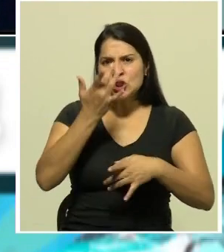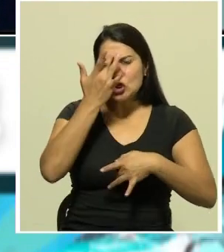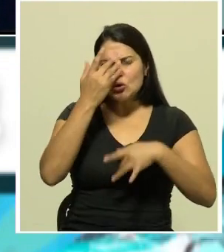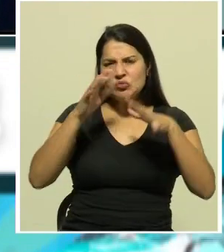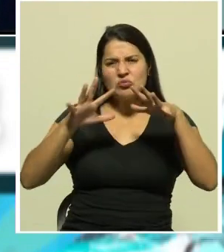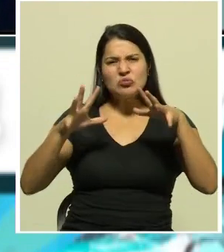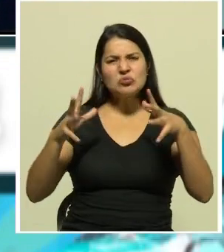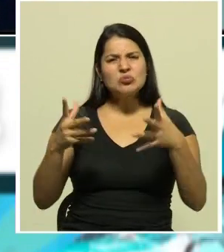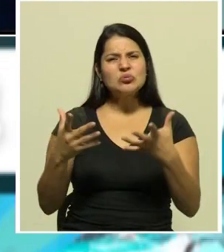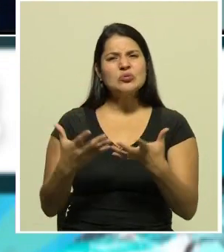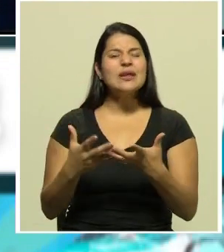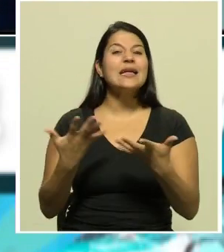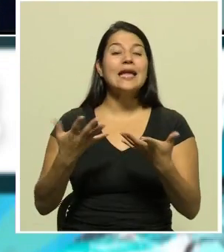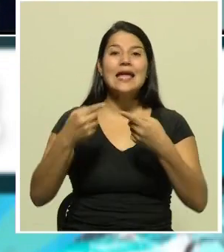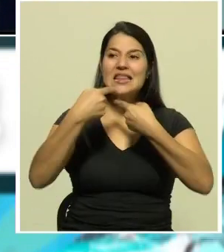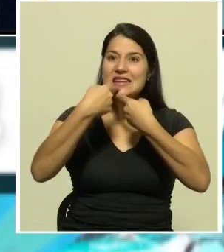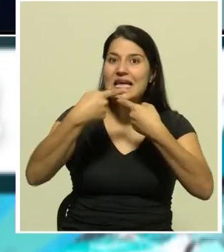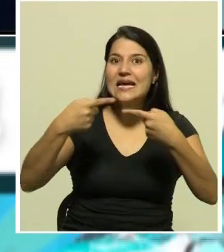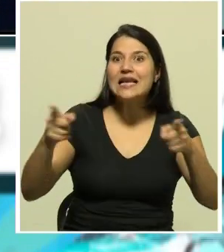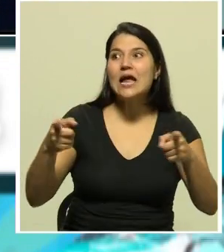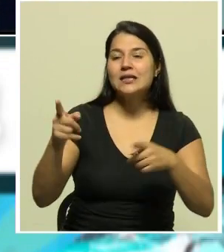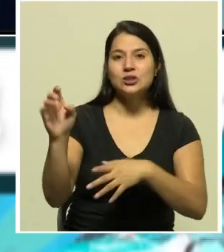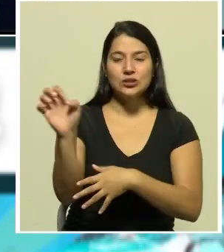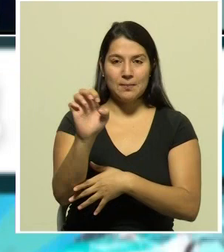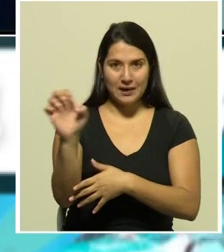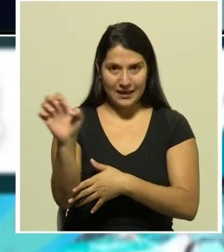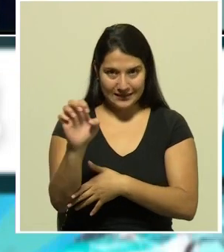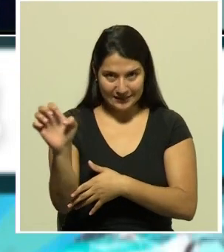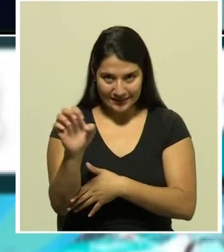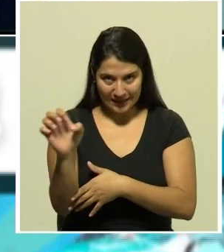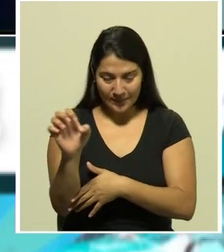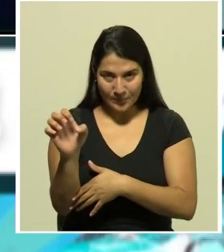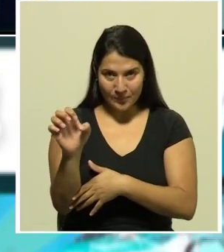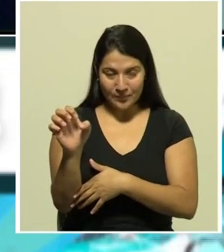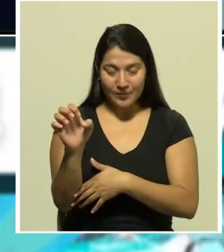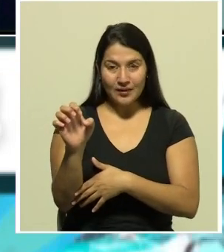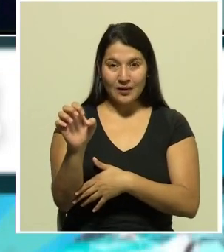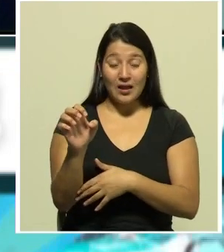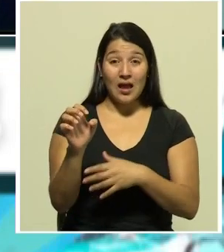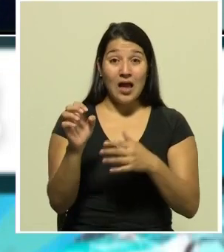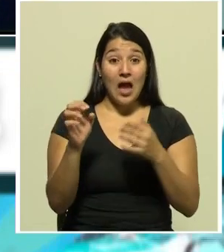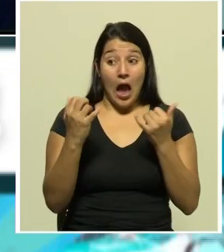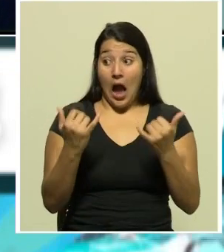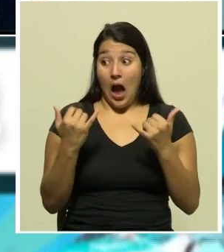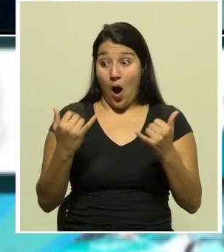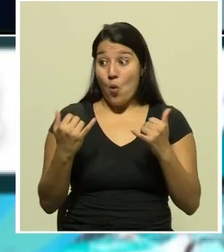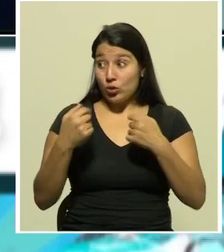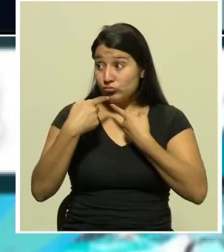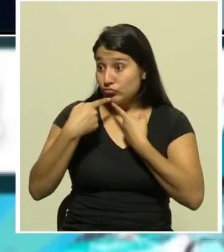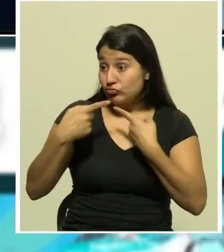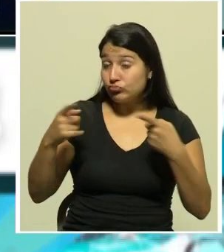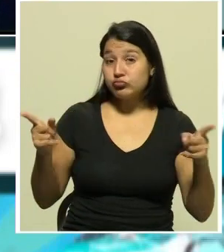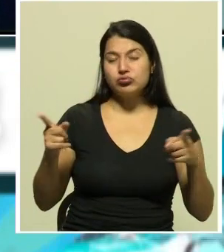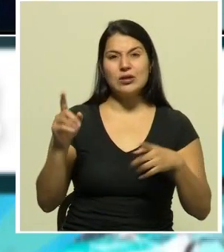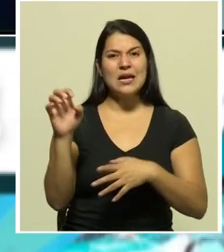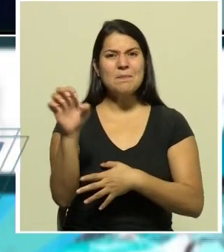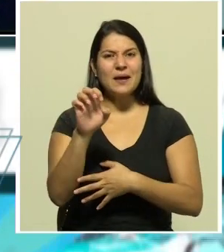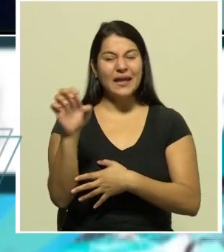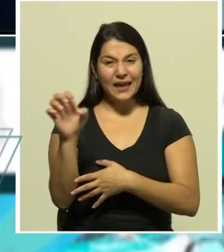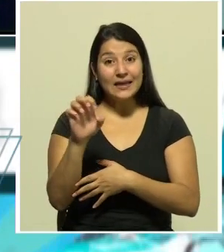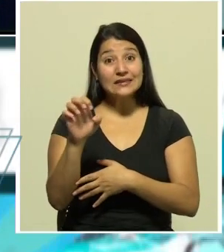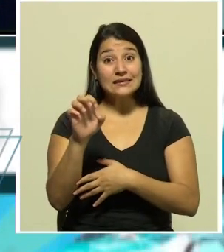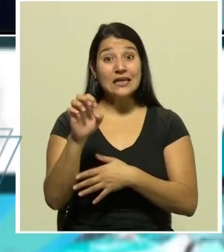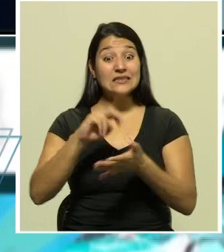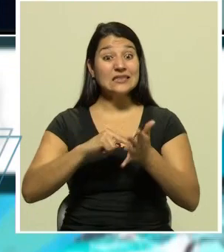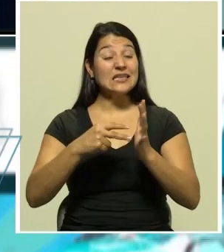la declaratoria del estado de emergencia. Este nivel de estado de emergencia le otorga a la